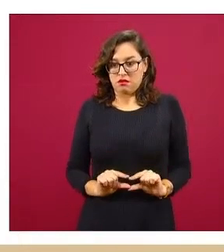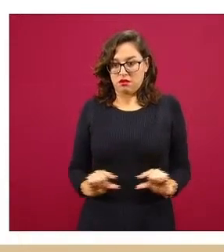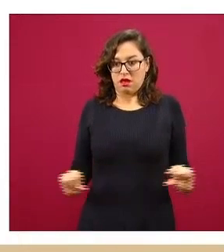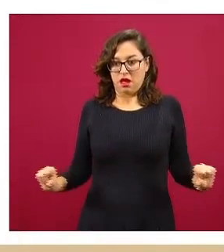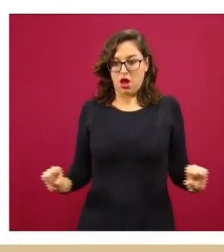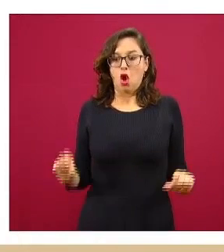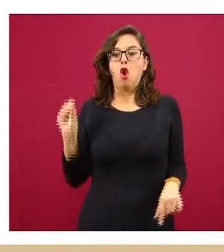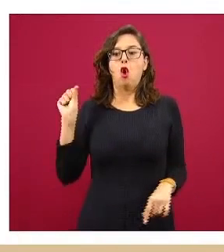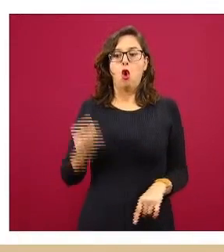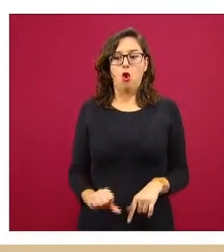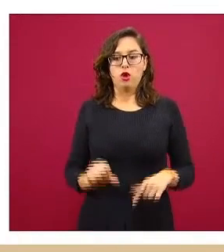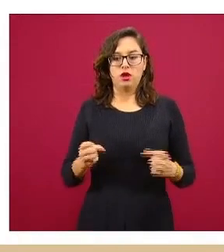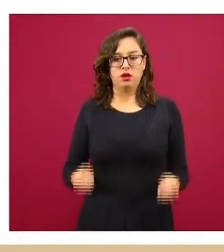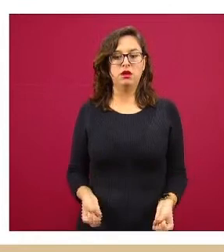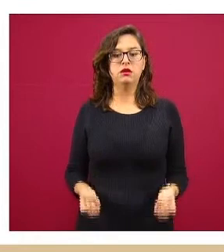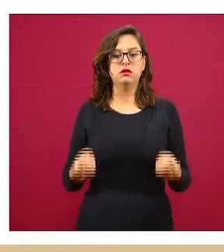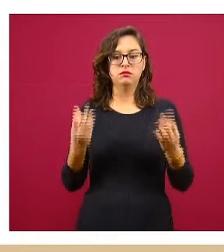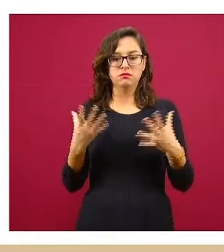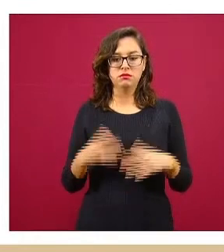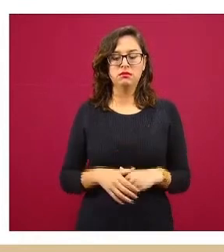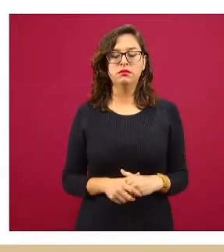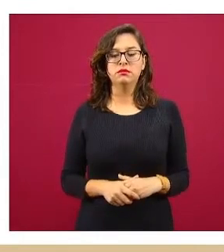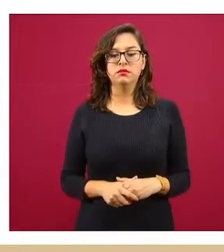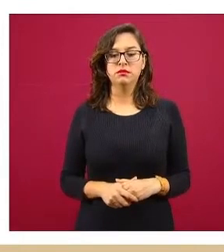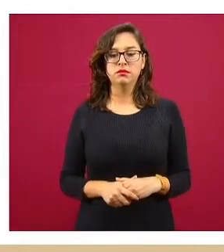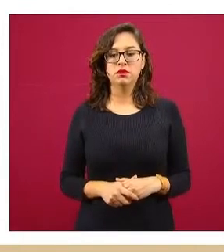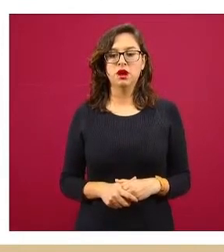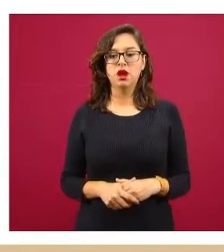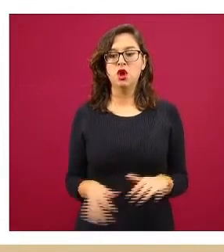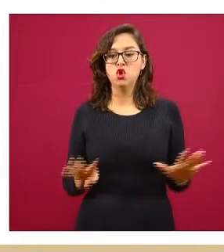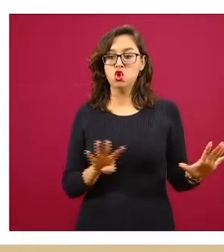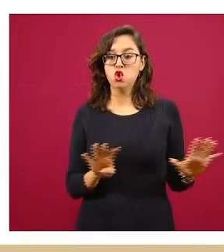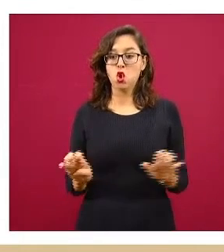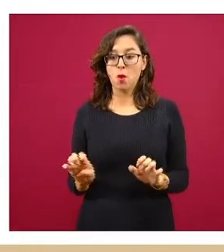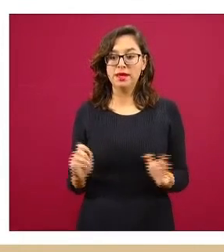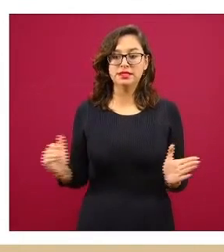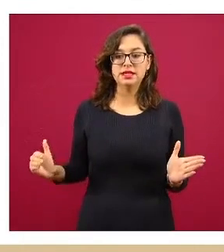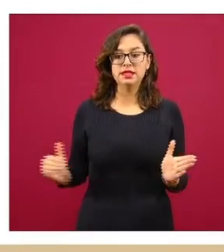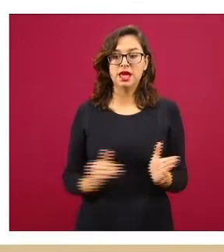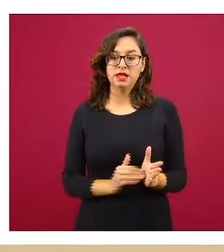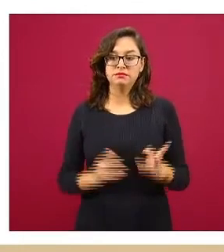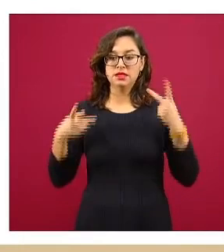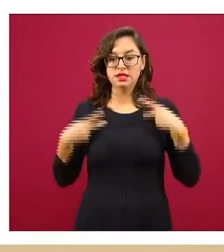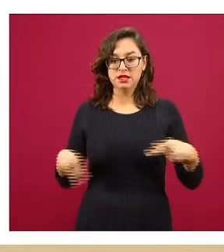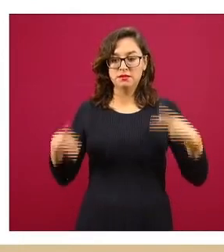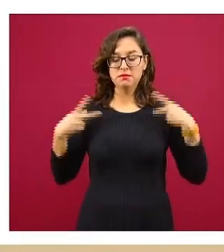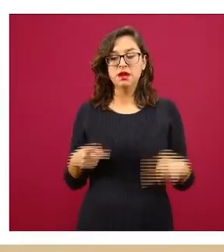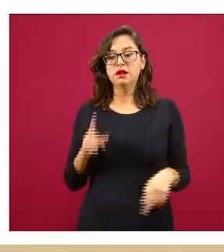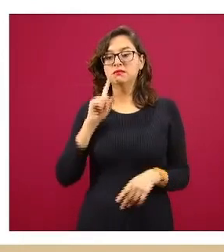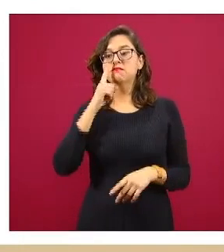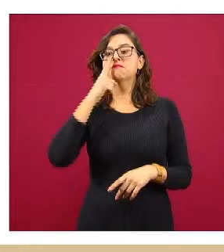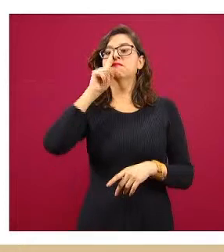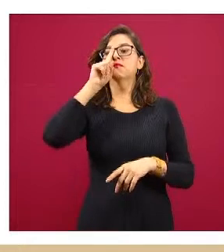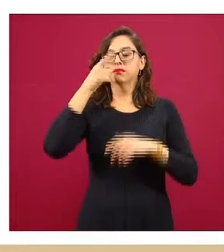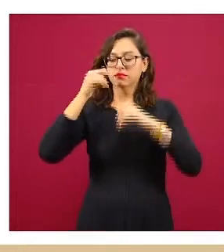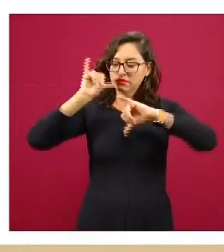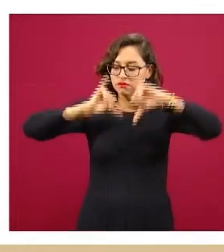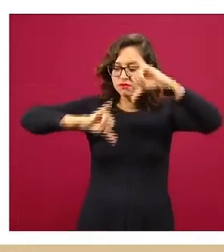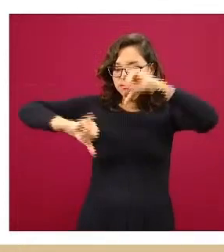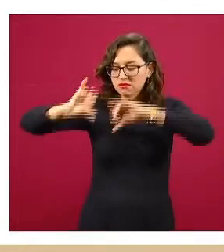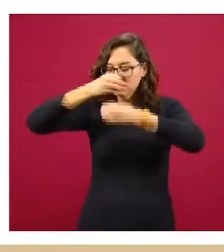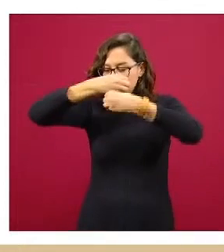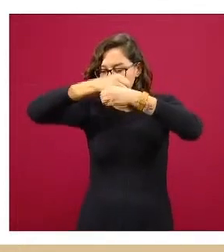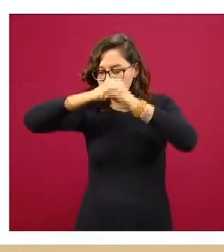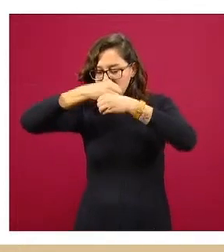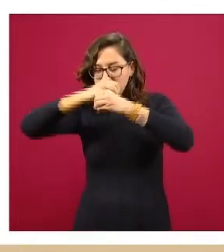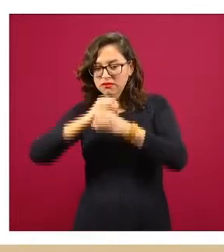de hoy, en donde de prácticamente más de 900 mil personas que han entrado al protocolo de estudio, hay